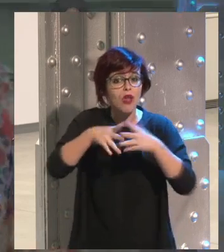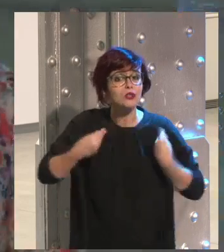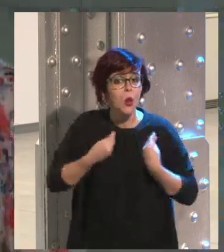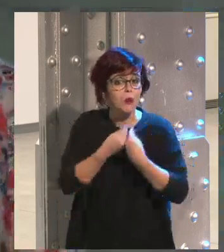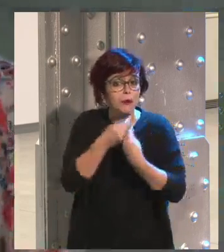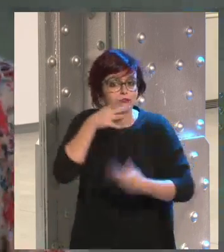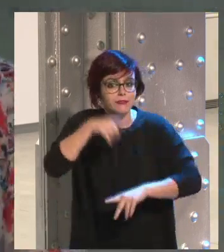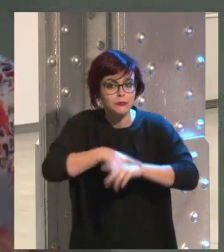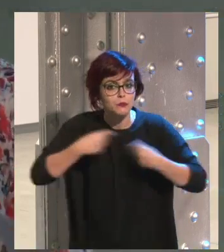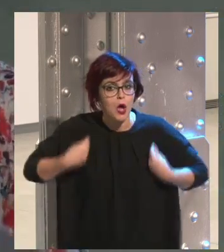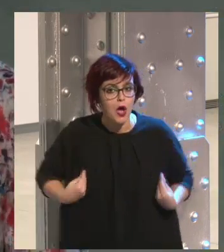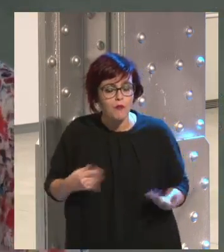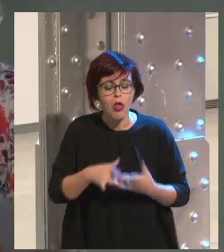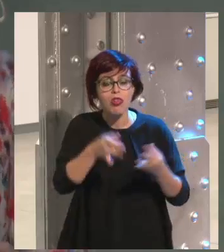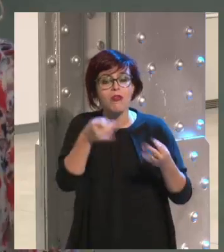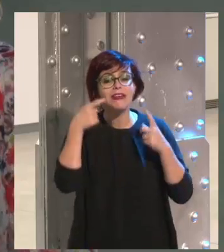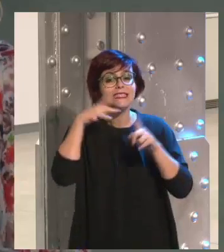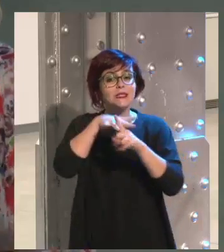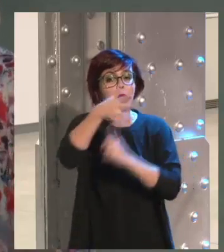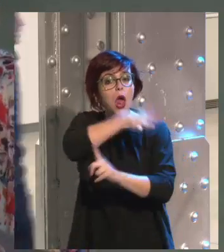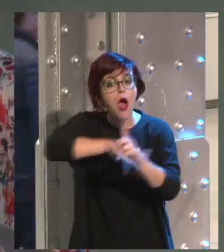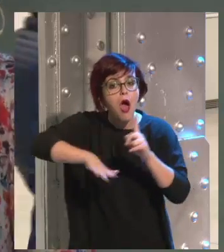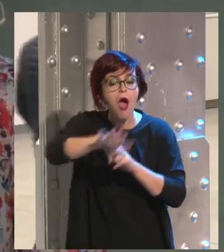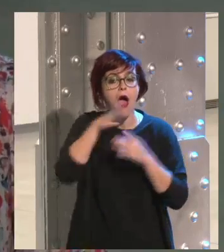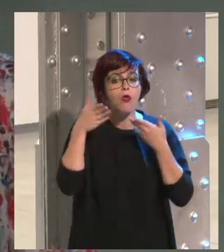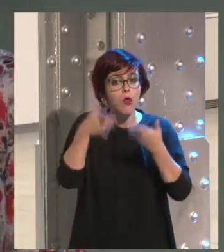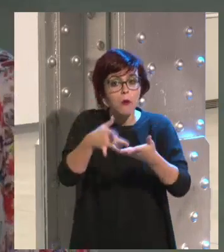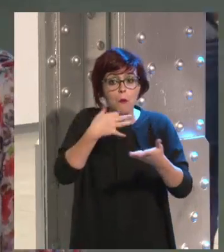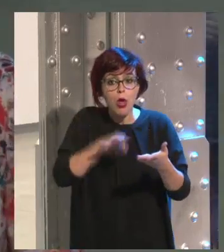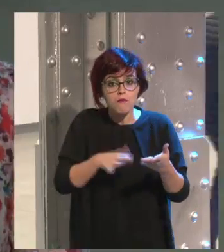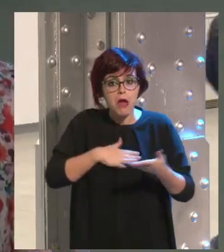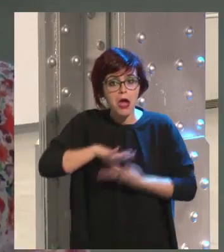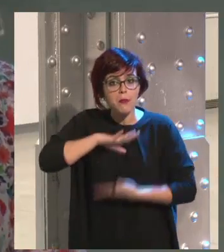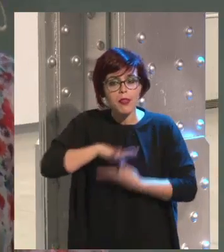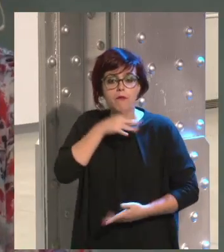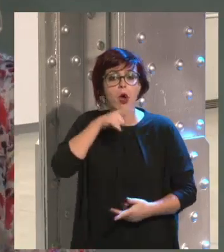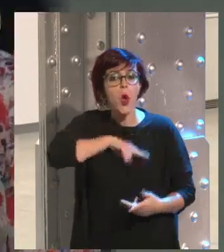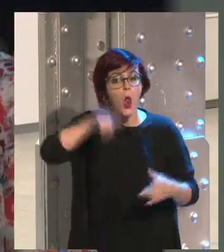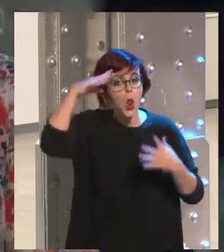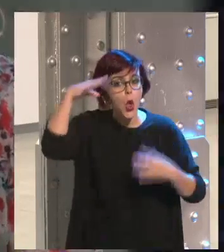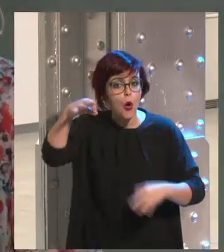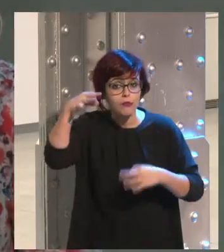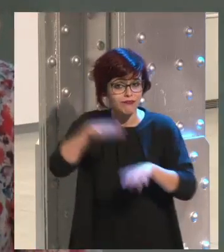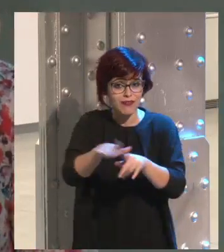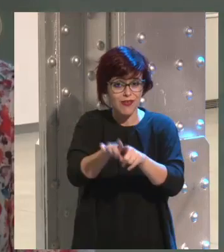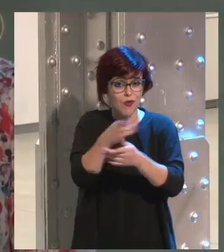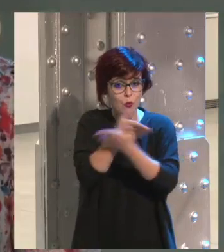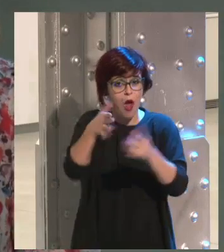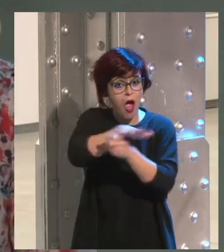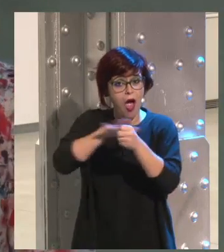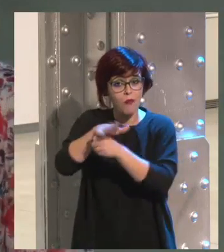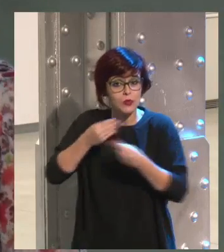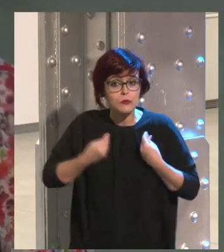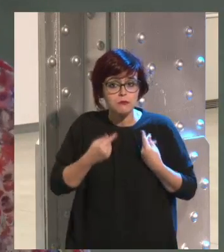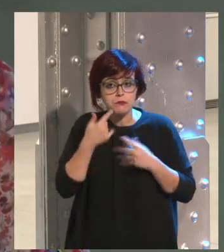están ahí. Entonces, hay que ayudar en la medida de nuestras posibilidades y utilizando el sentido común como se aplica en tantos otros ámbitos de la